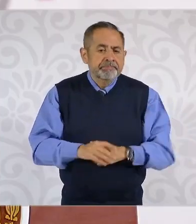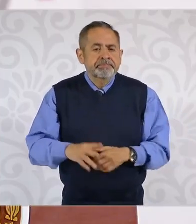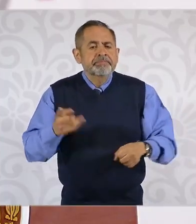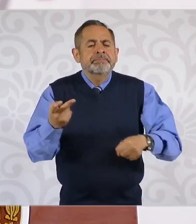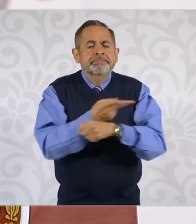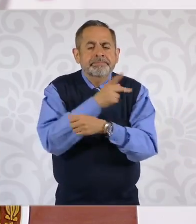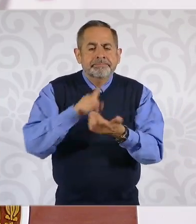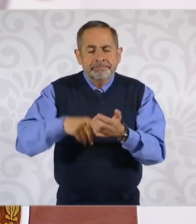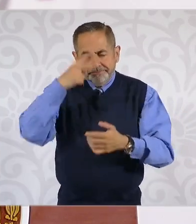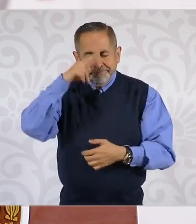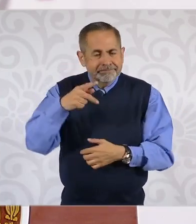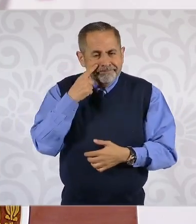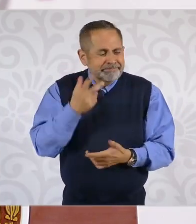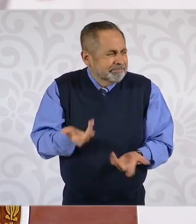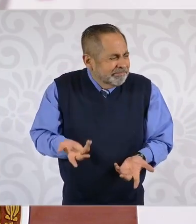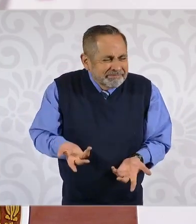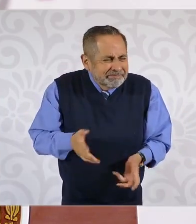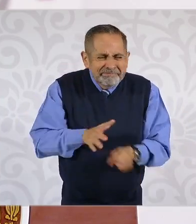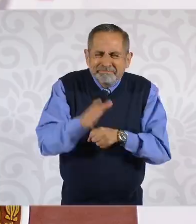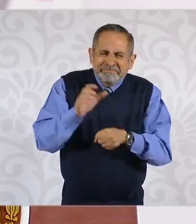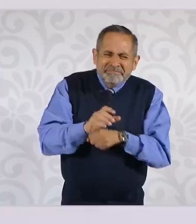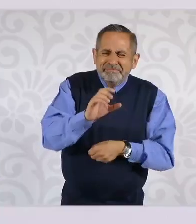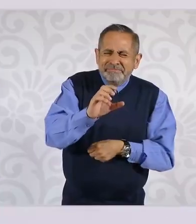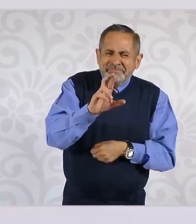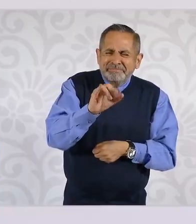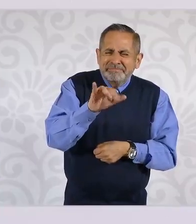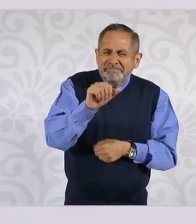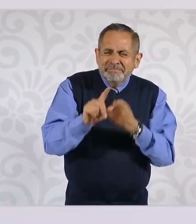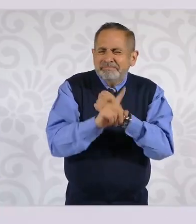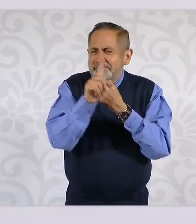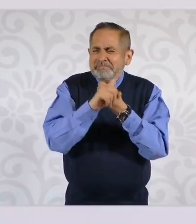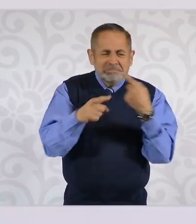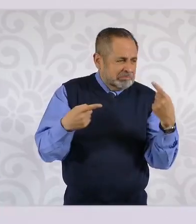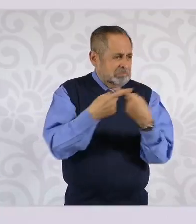México? O sea, yo no veo ninguna crisis constitucional.